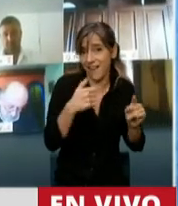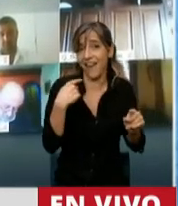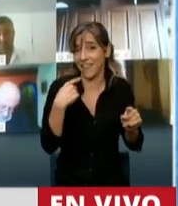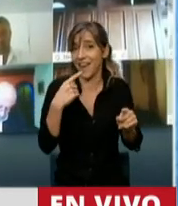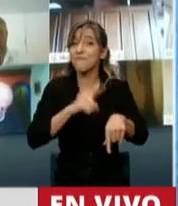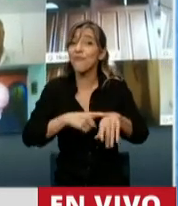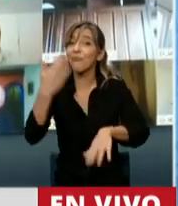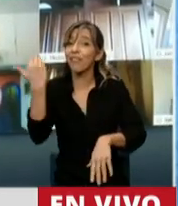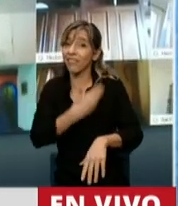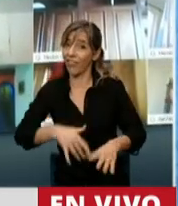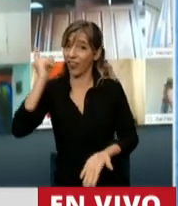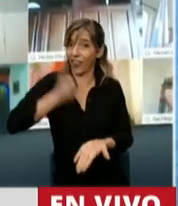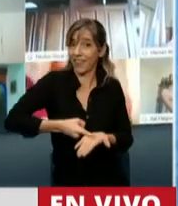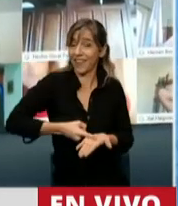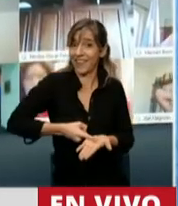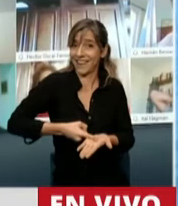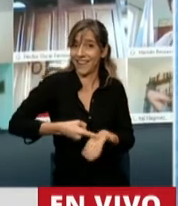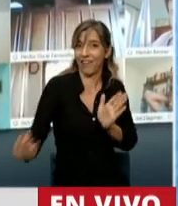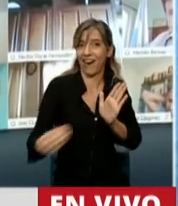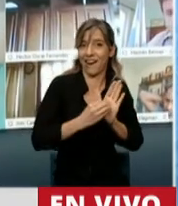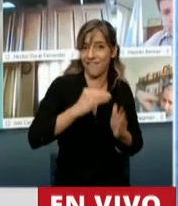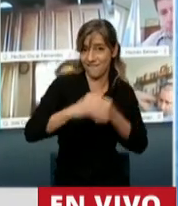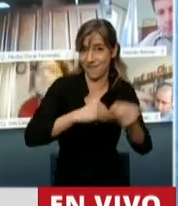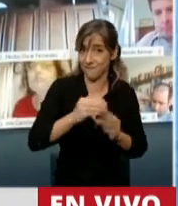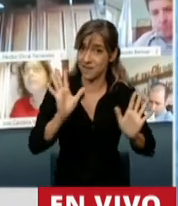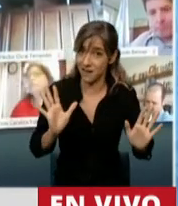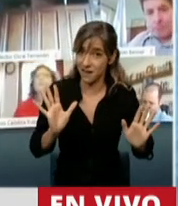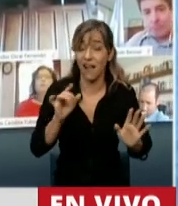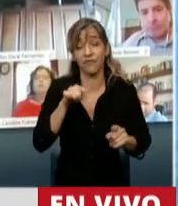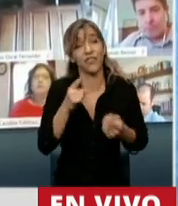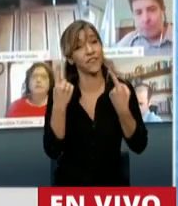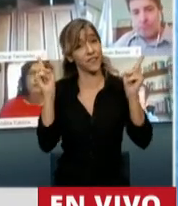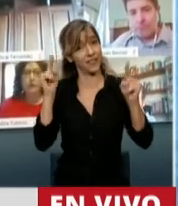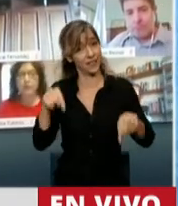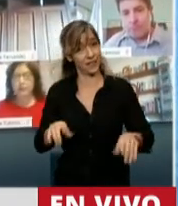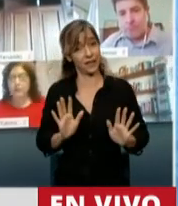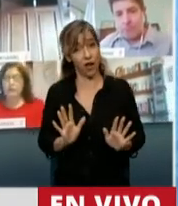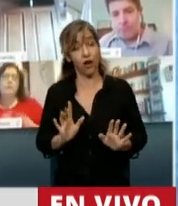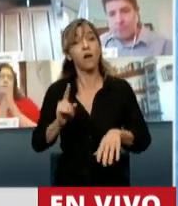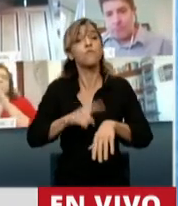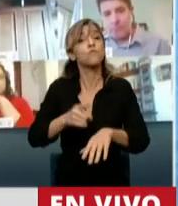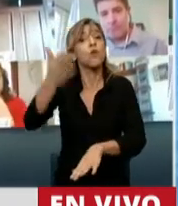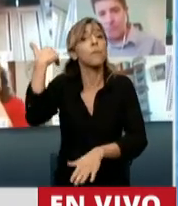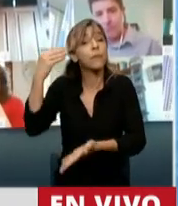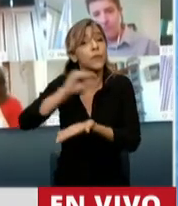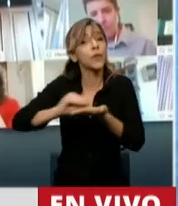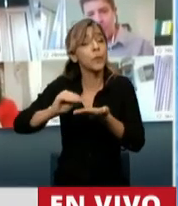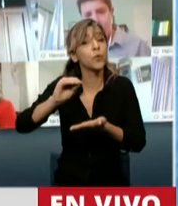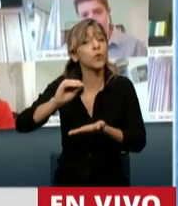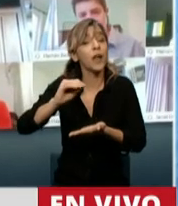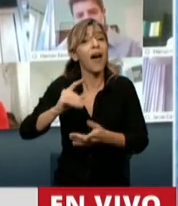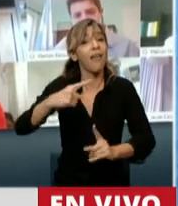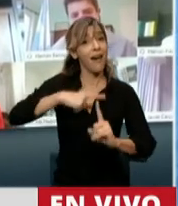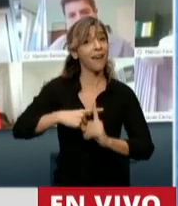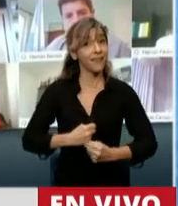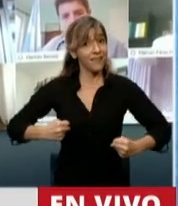incluir en ningún decreto a los familiares para el blanqueo. Eso se hizo en aquel momento, que la diputada Carrió, antes de votar la ley, dijo que me iba a comparear